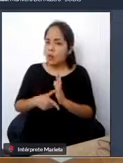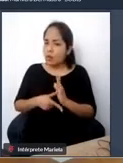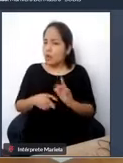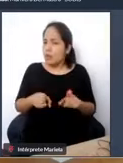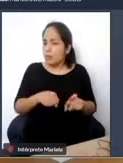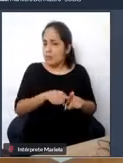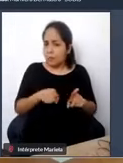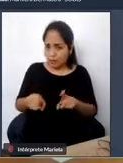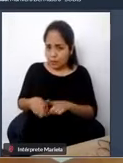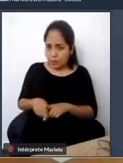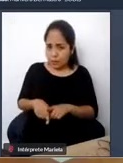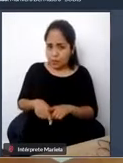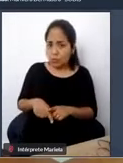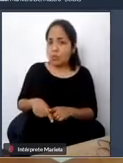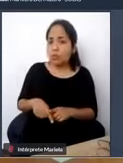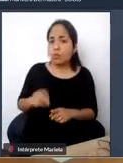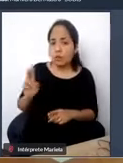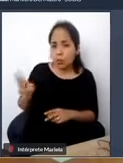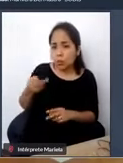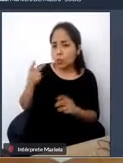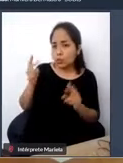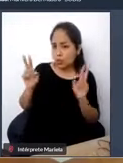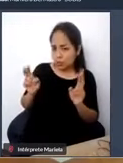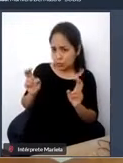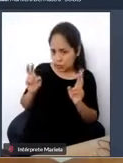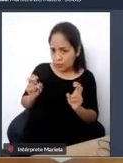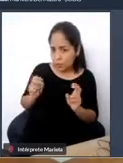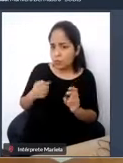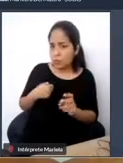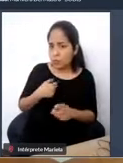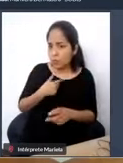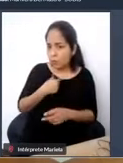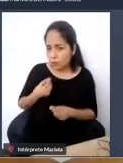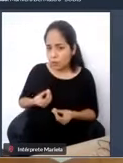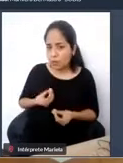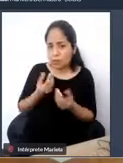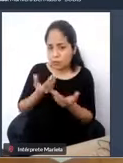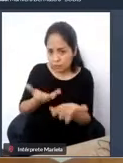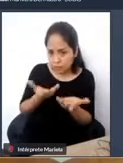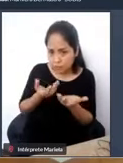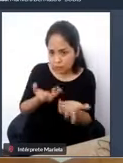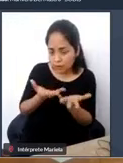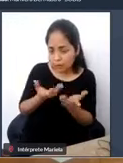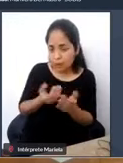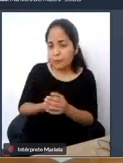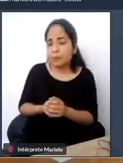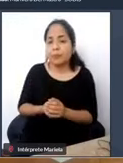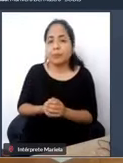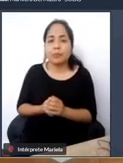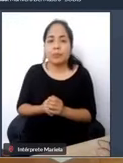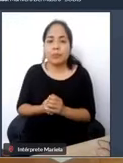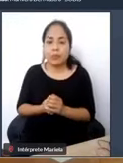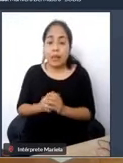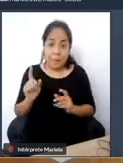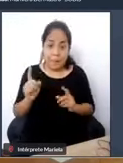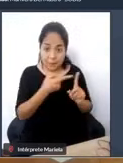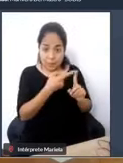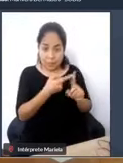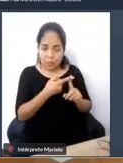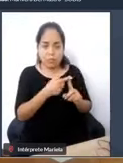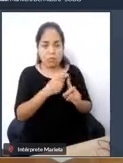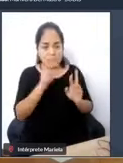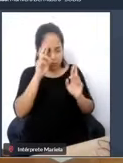como un argumento secundario, porque el principal argumento para trabajar en un sistema de transporte accesible en el país es reconocer, es